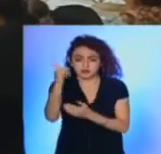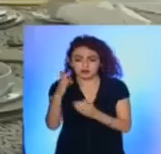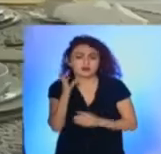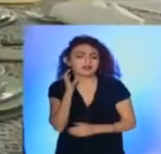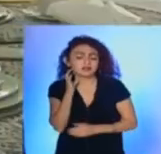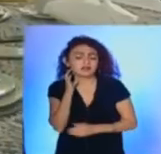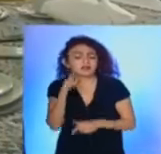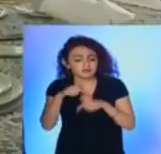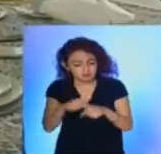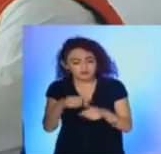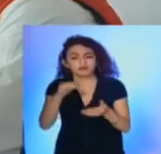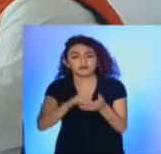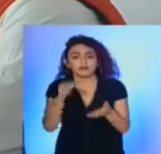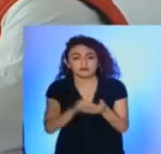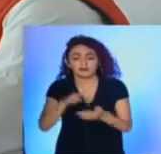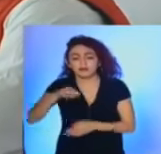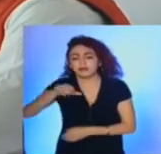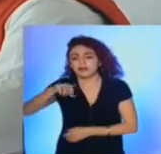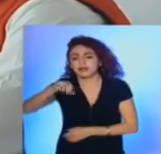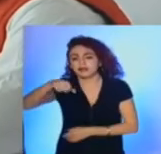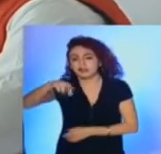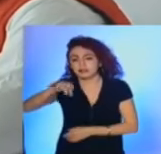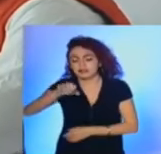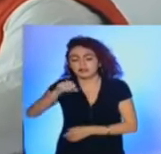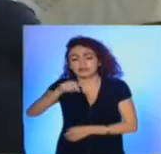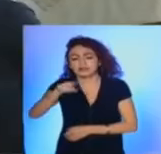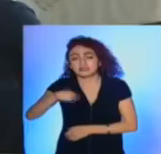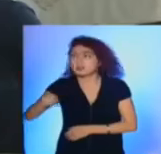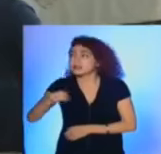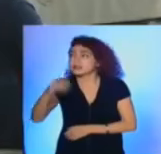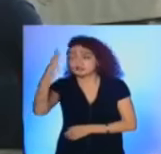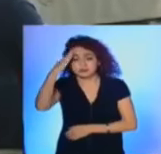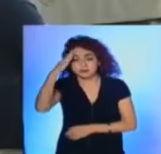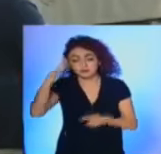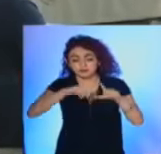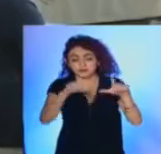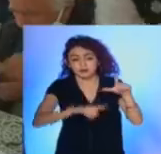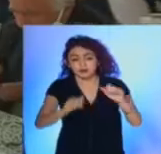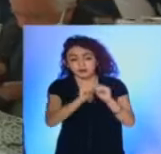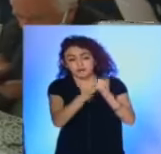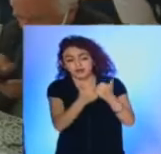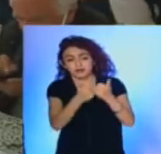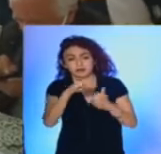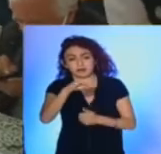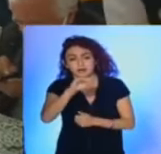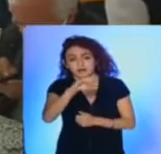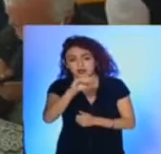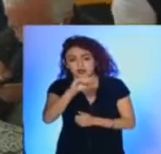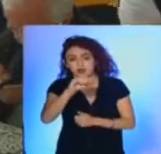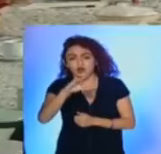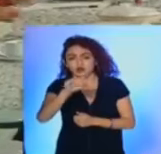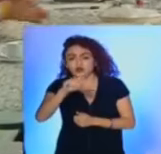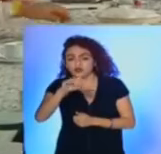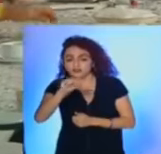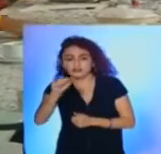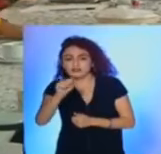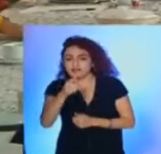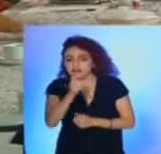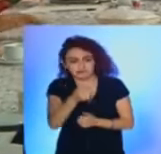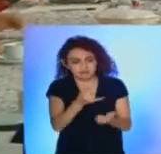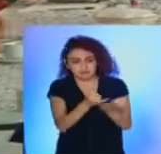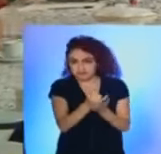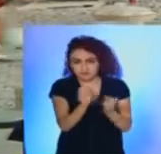sigue adelante Manríquez González señaló que las declaraciones del dirigente nacional del PAN Marco Cortés Mendoza no son